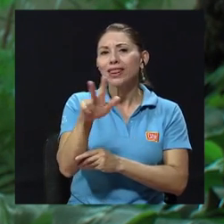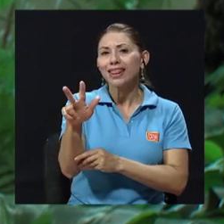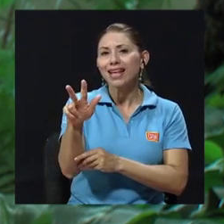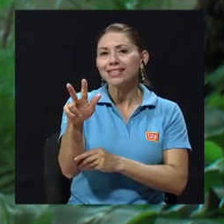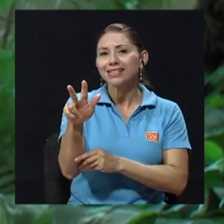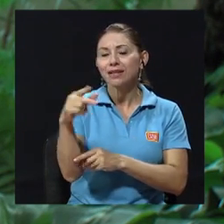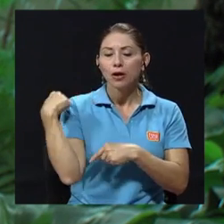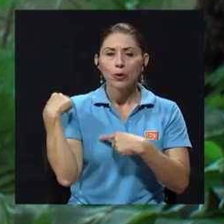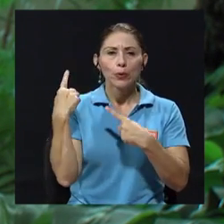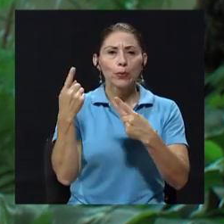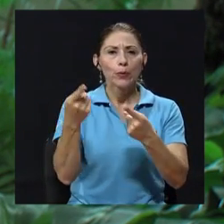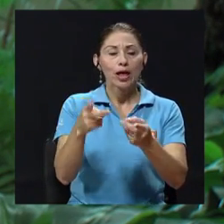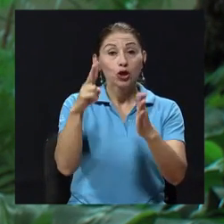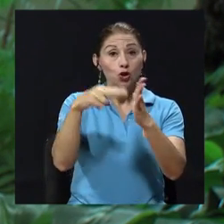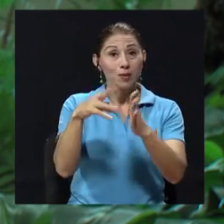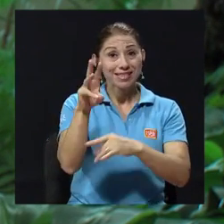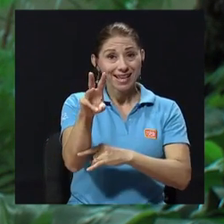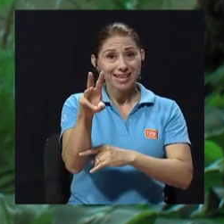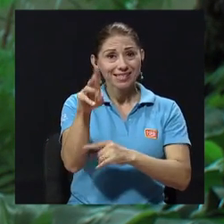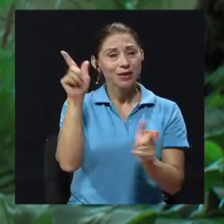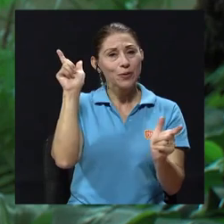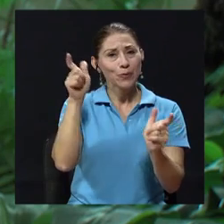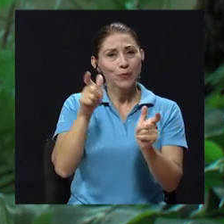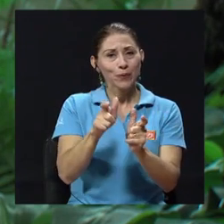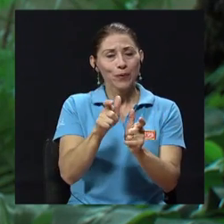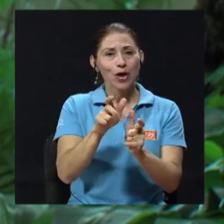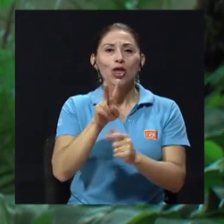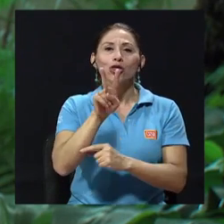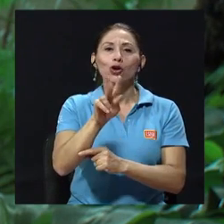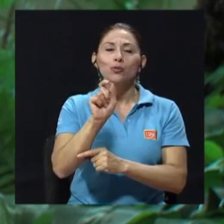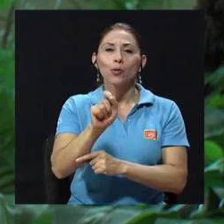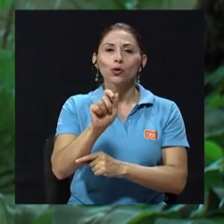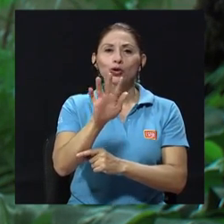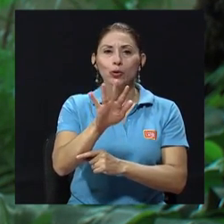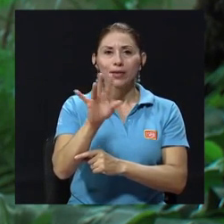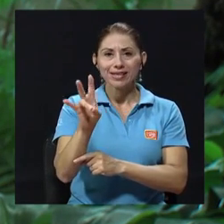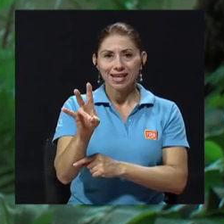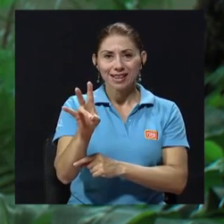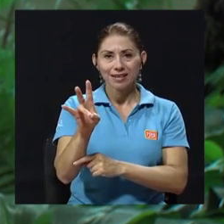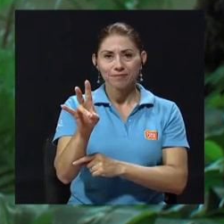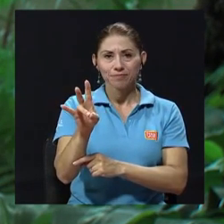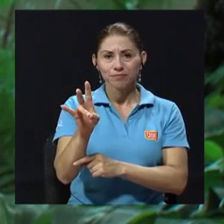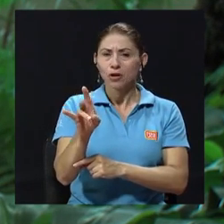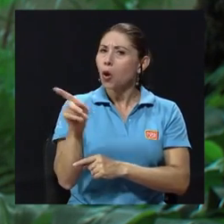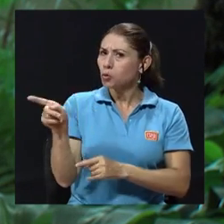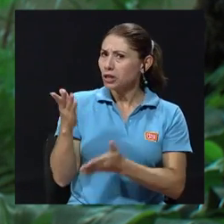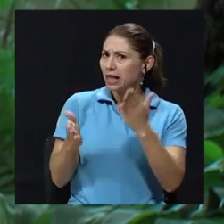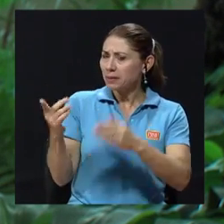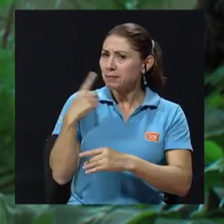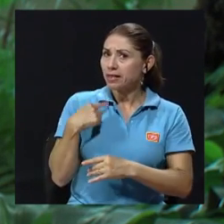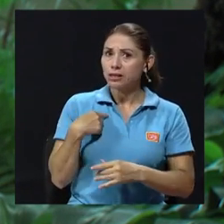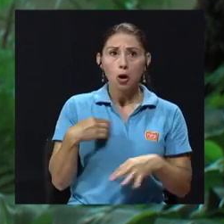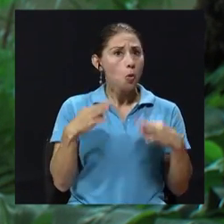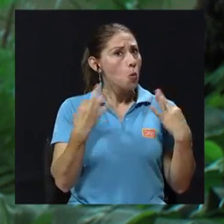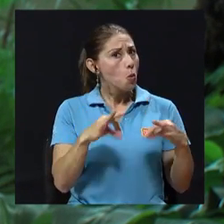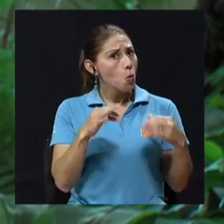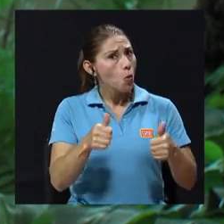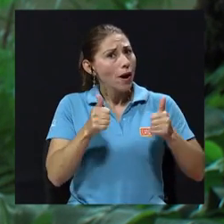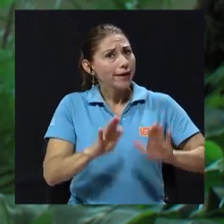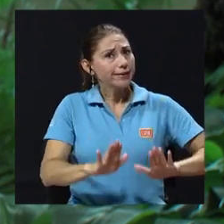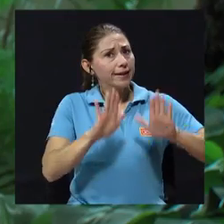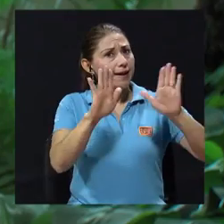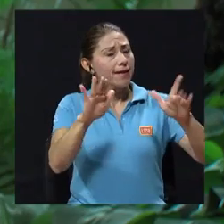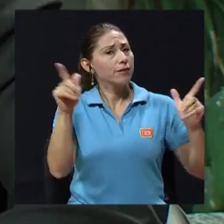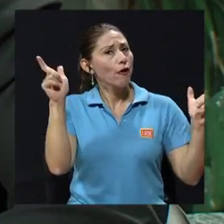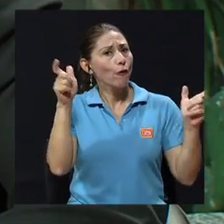bajó en el año 2006 a lo que vendría a ser 2.57. Usted me diría, ¡ay, qué maravilla, cómo ha